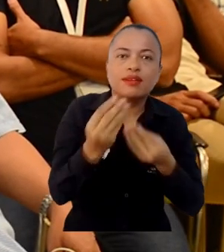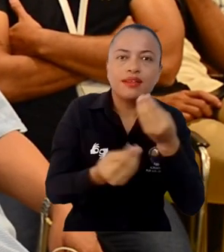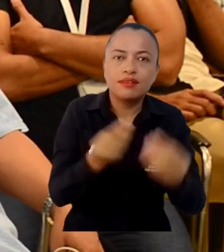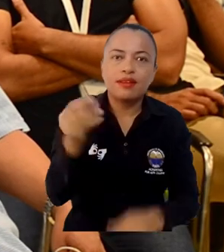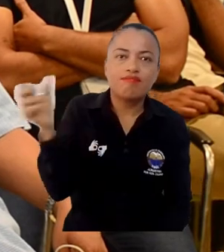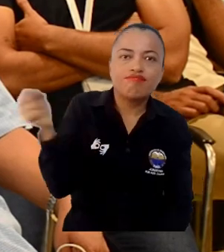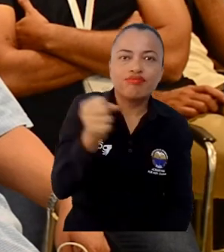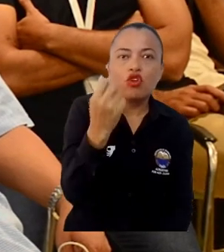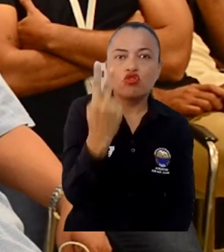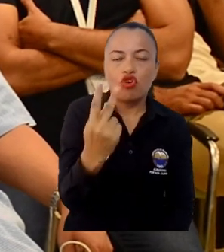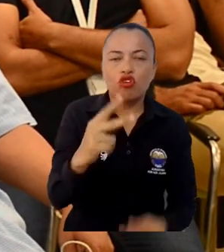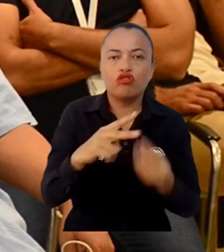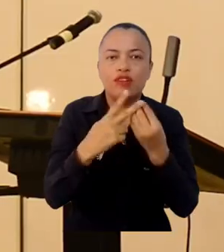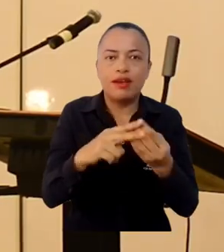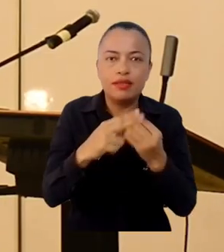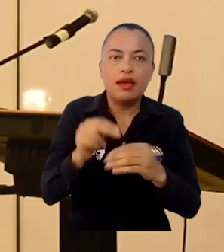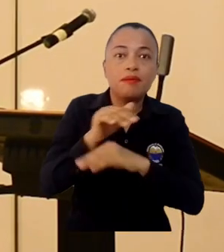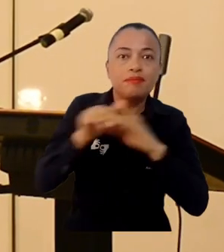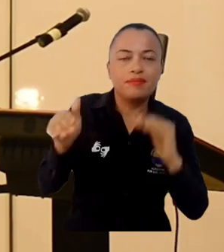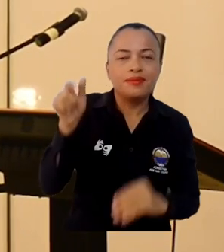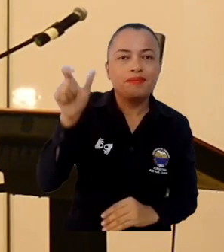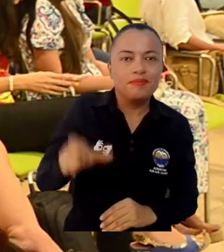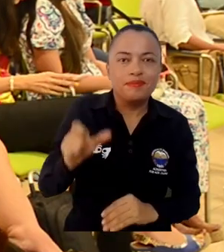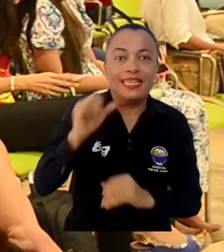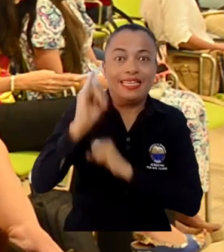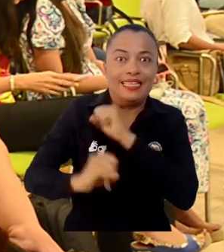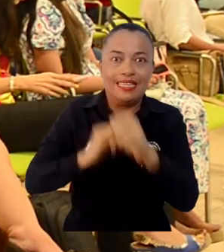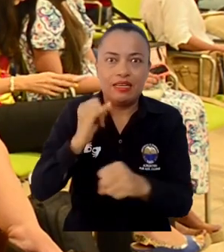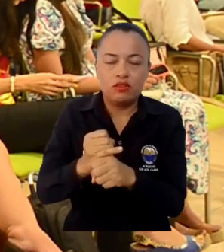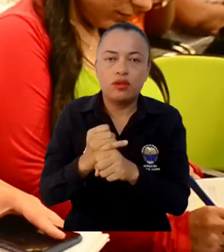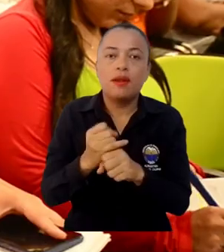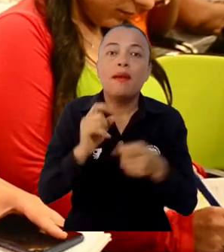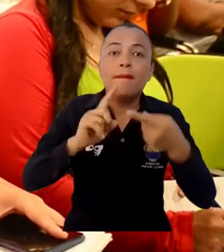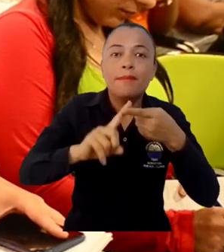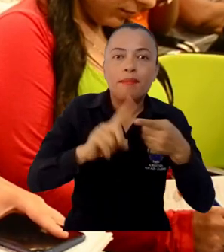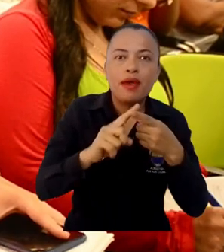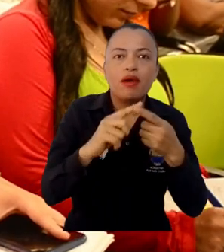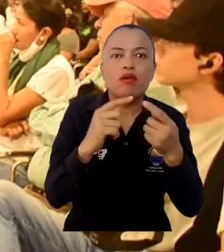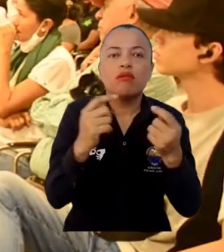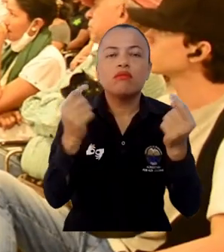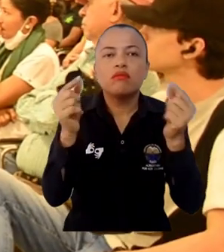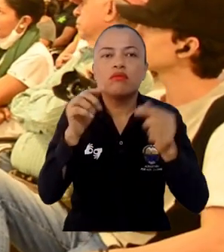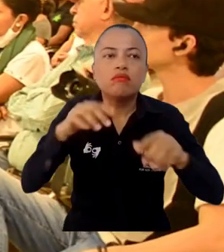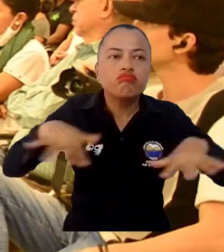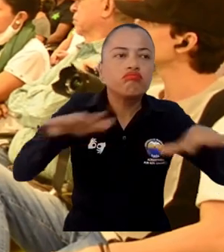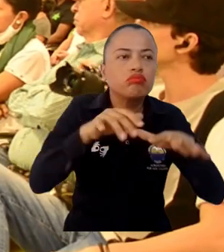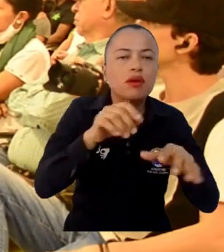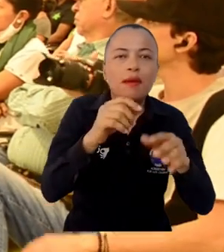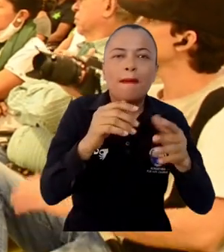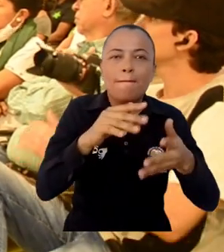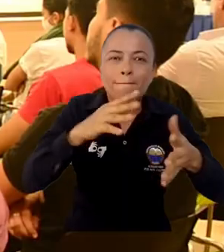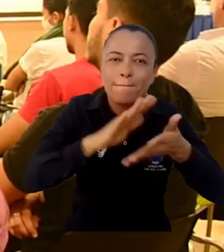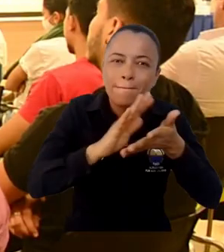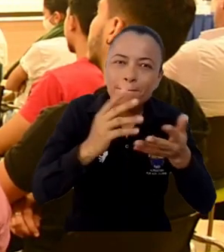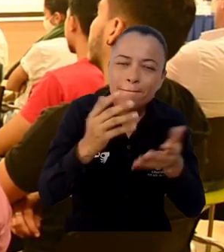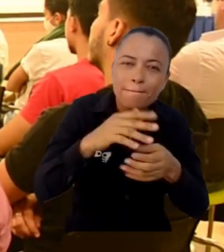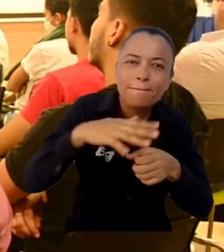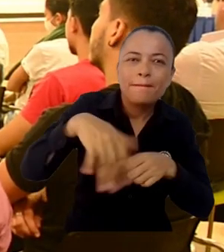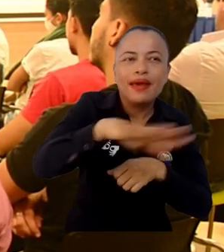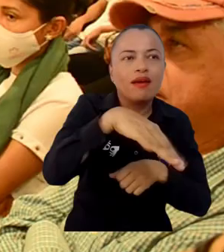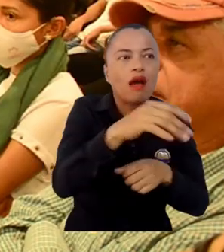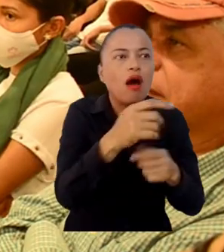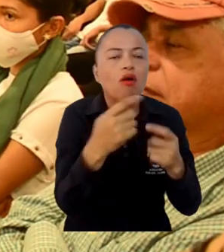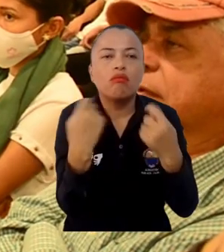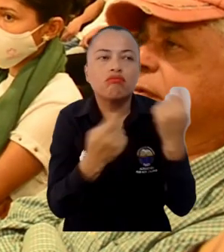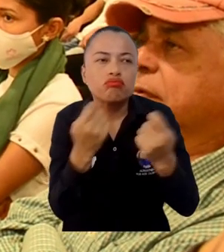por dos talleres que contaron con un invitado internacional, el de validación de mercado, donde compartió información sobre las últimas tendencias y